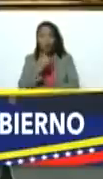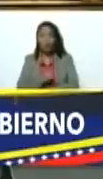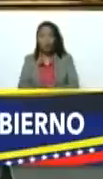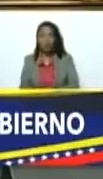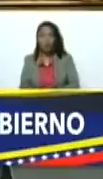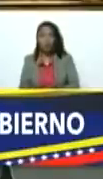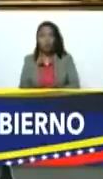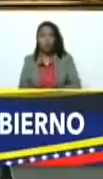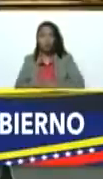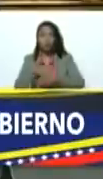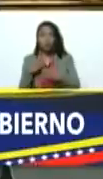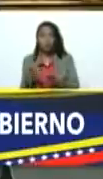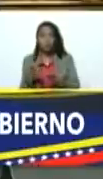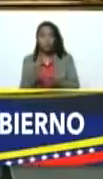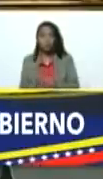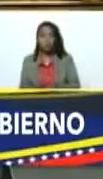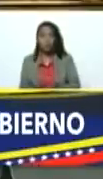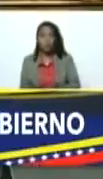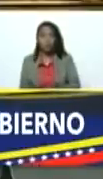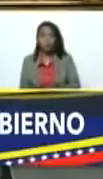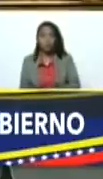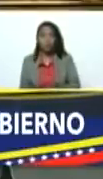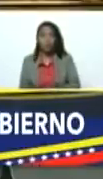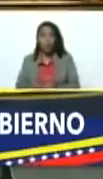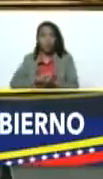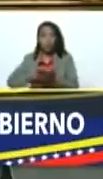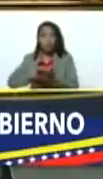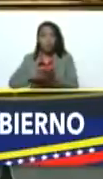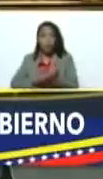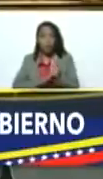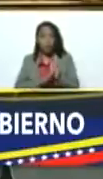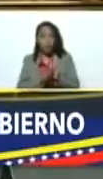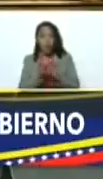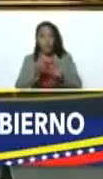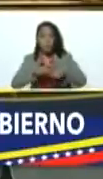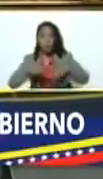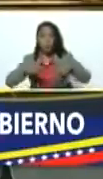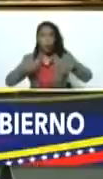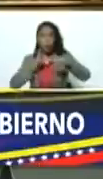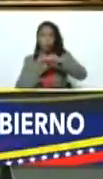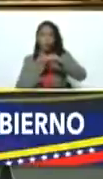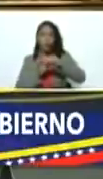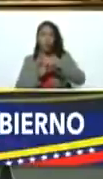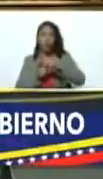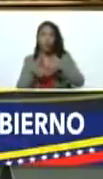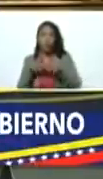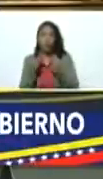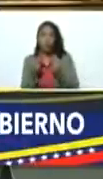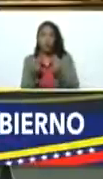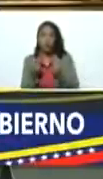de una recuperación concreta y efectiva de la economía